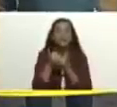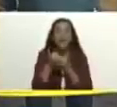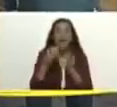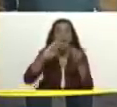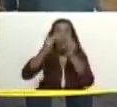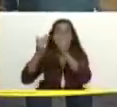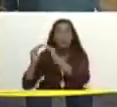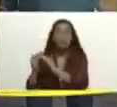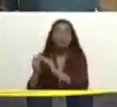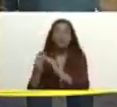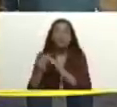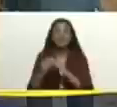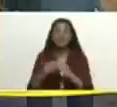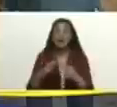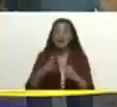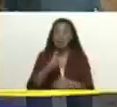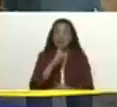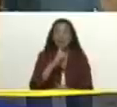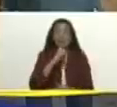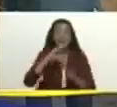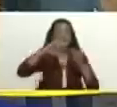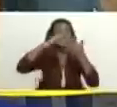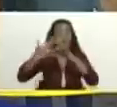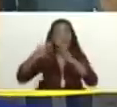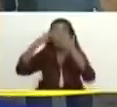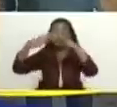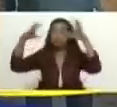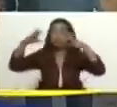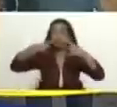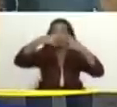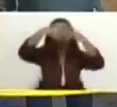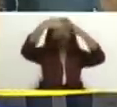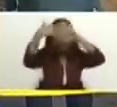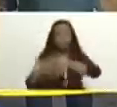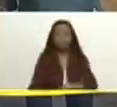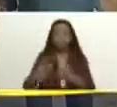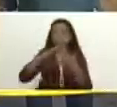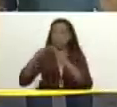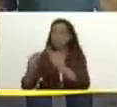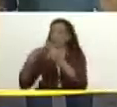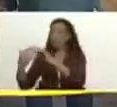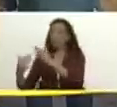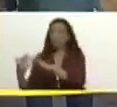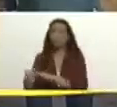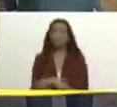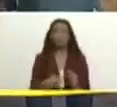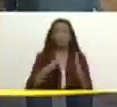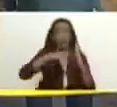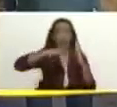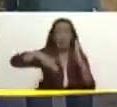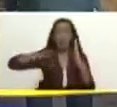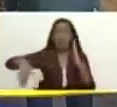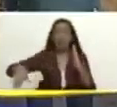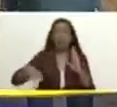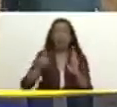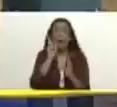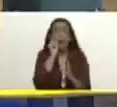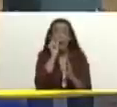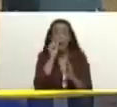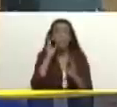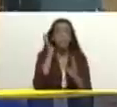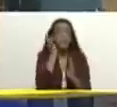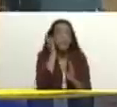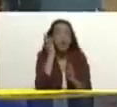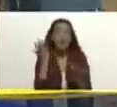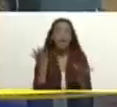comunidades que han sido afectadas por la vaguada y verdaderamente bastantes padres de familias mujeres